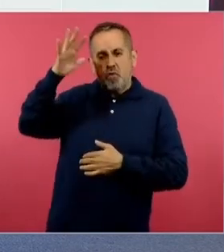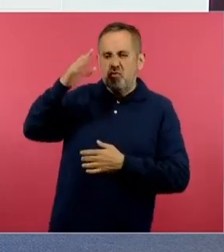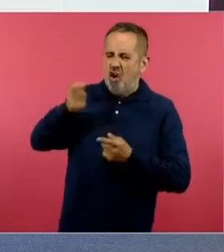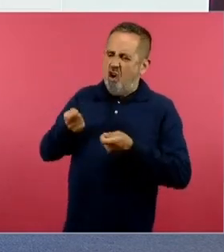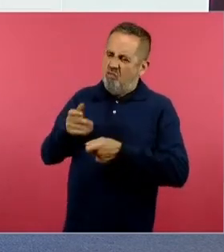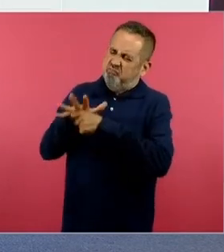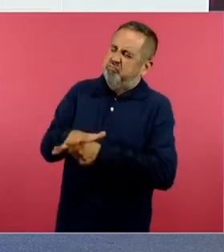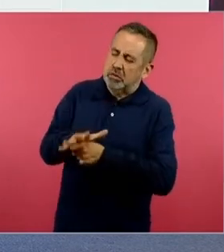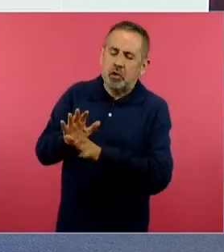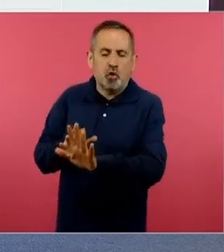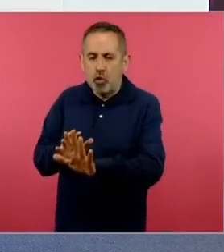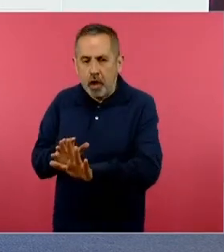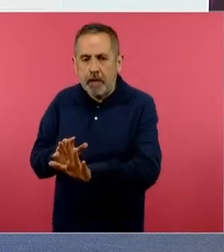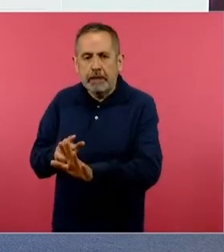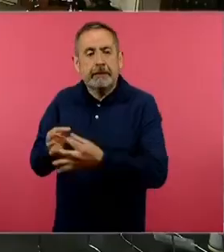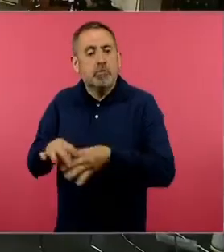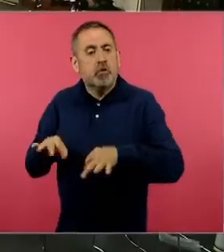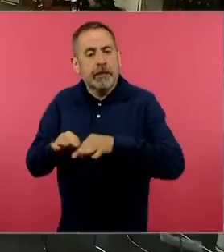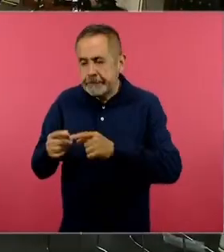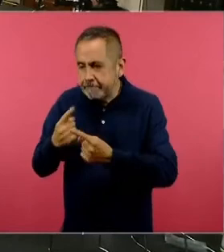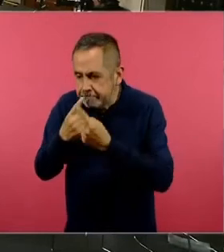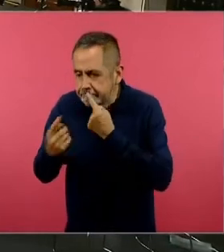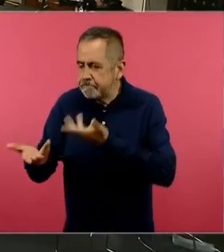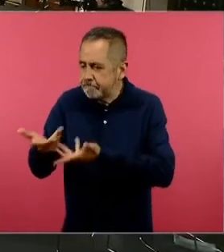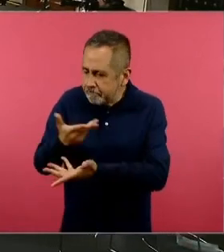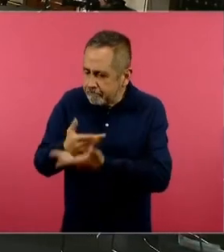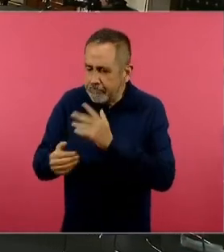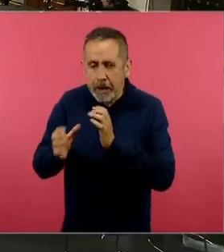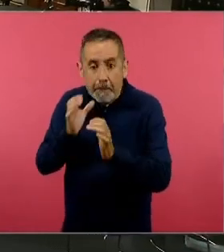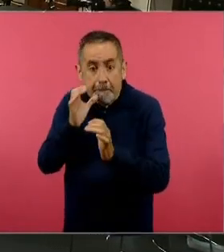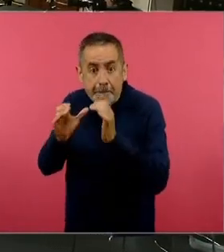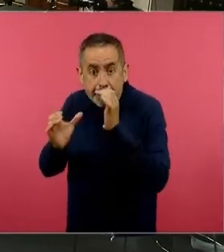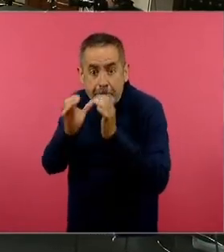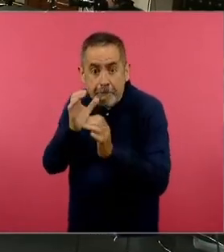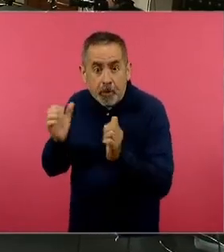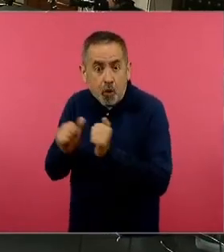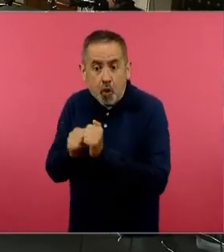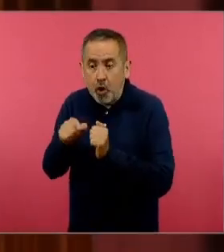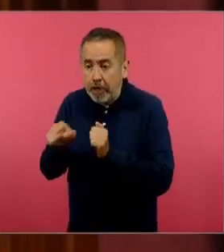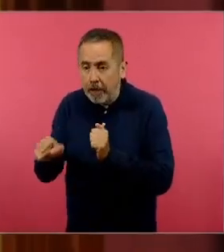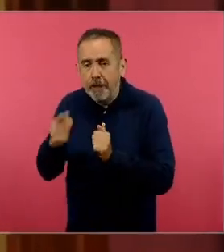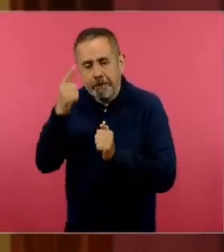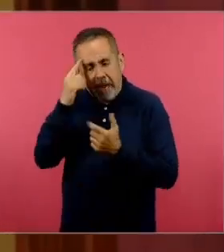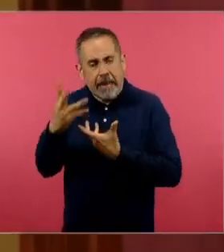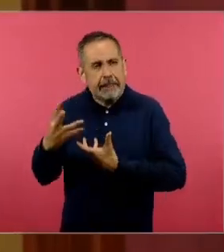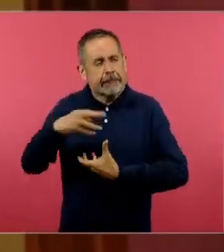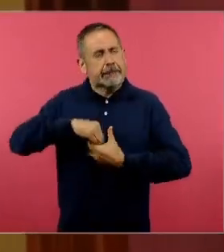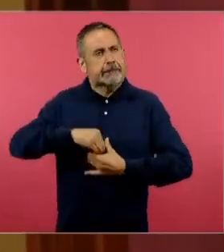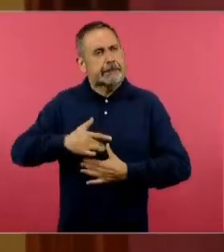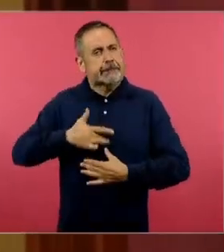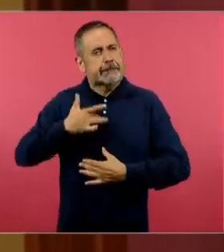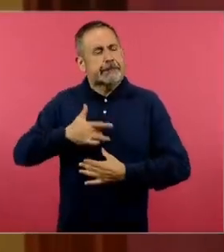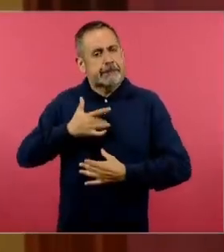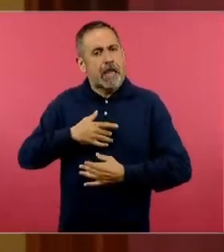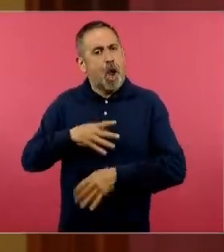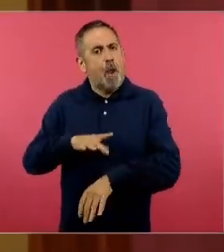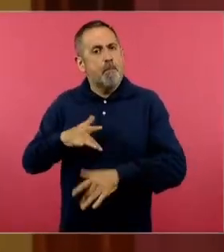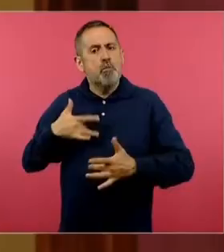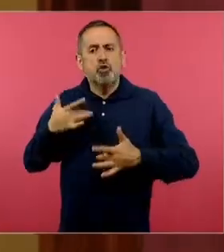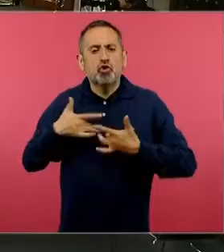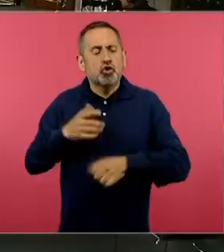Entonces, tenemos un área de oportunidad muy grande para trabajar esta parte de la inclusión y la gestión emocional. Siguiente, por favor.